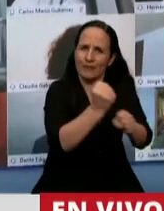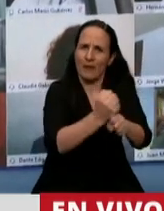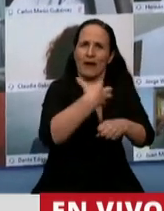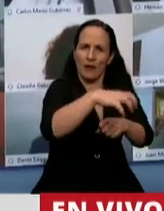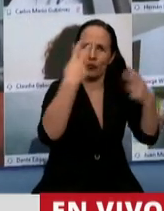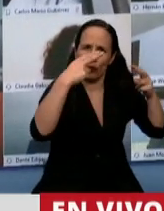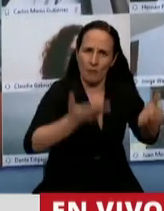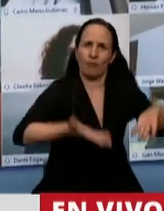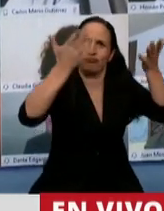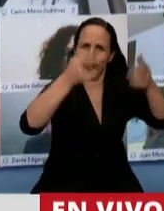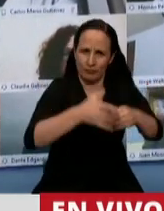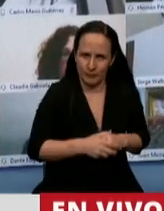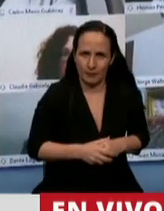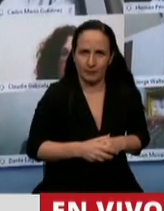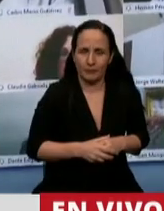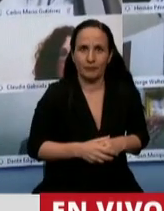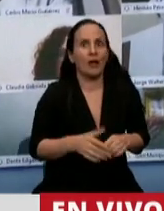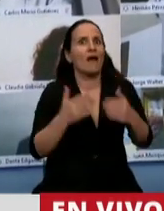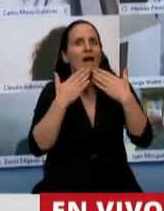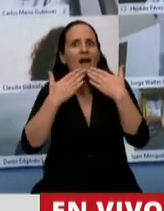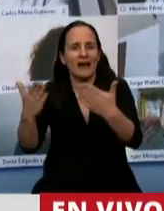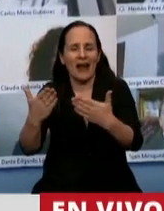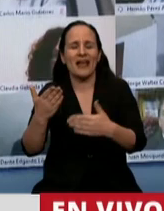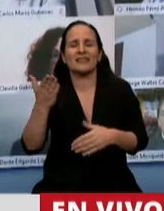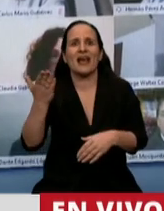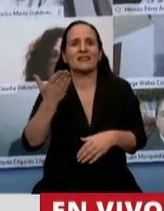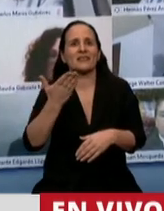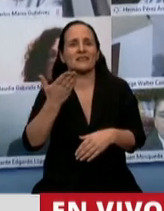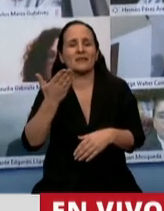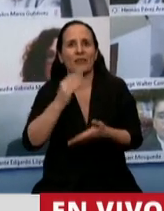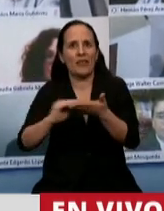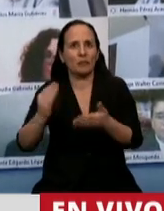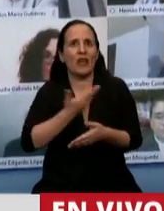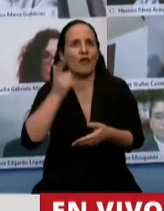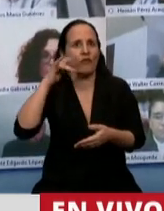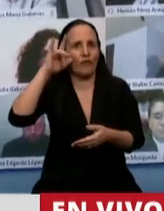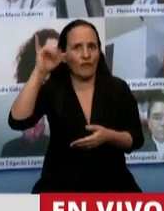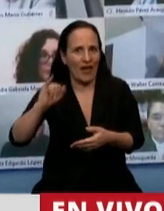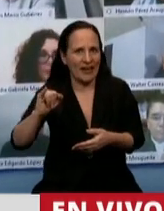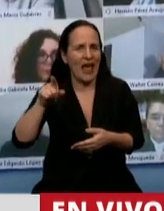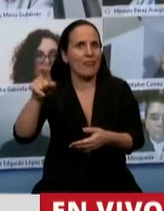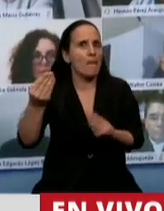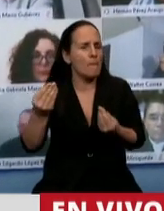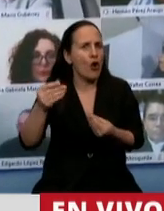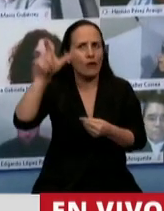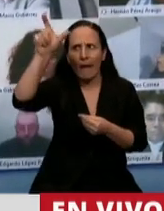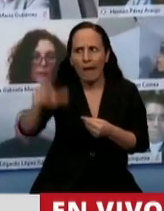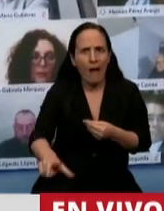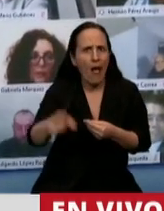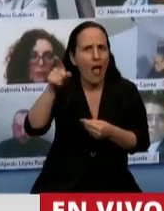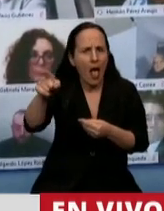Presidente, ya cerrando, de agradecer al diputado Fernández Patri, porque él ha sido uno de los que ha escuchado con mucho